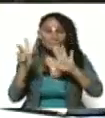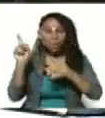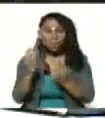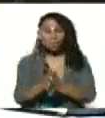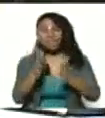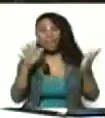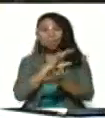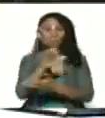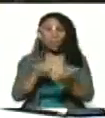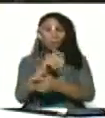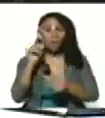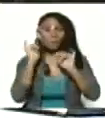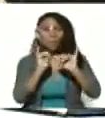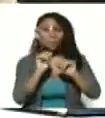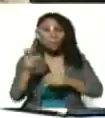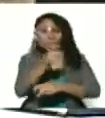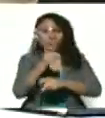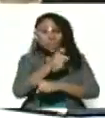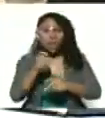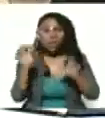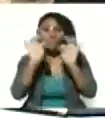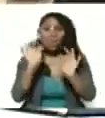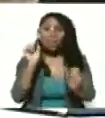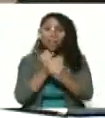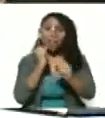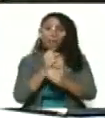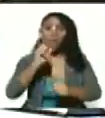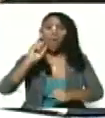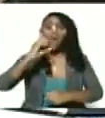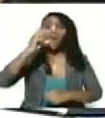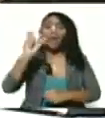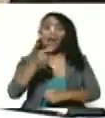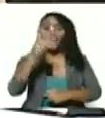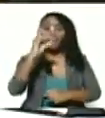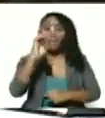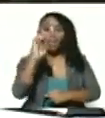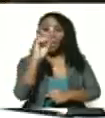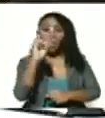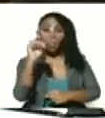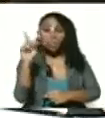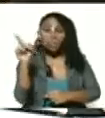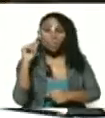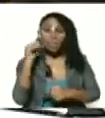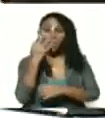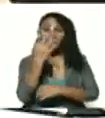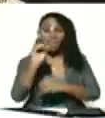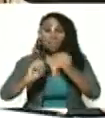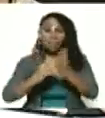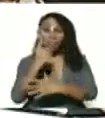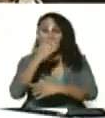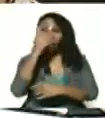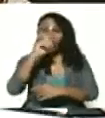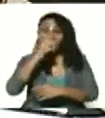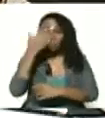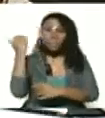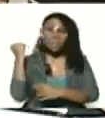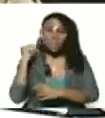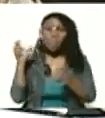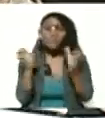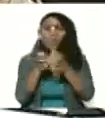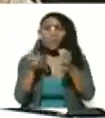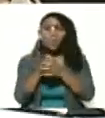Lo mismo buscaron con la Operación Gedeon el 3 de mayo del año pasado. Un grupo de rambos,